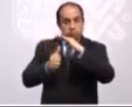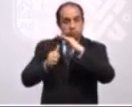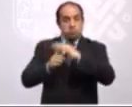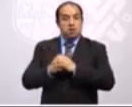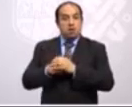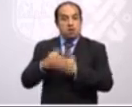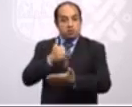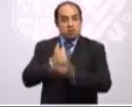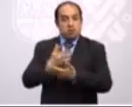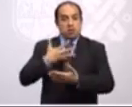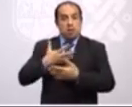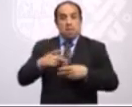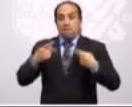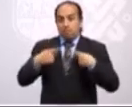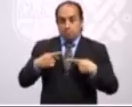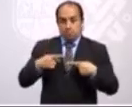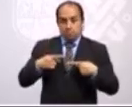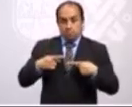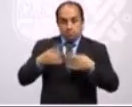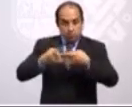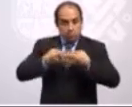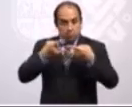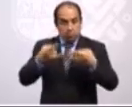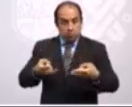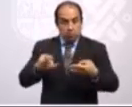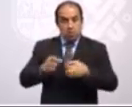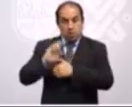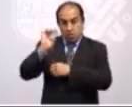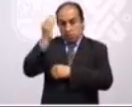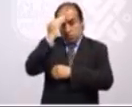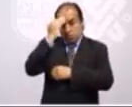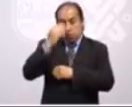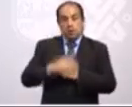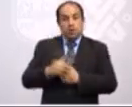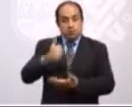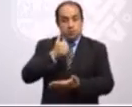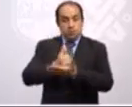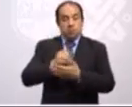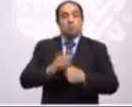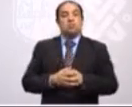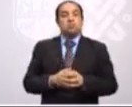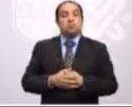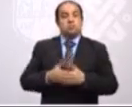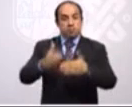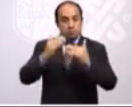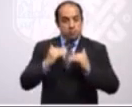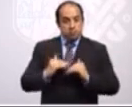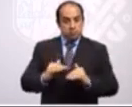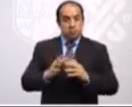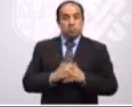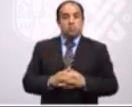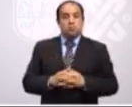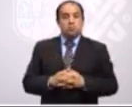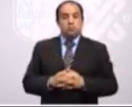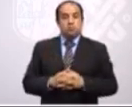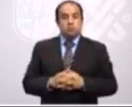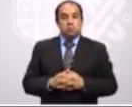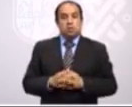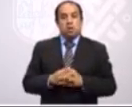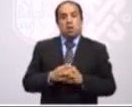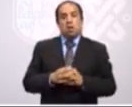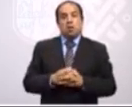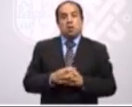personajes históricos reconocidos para la ciudad, la que sigue. Y un punto